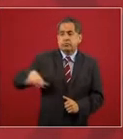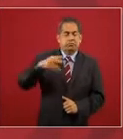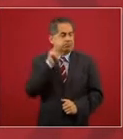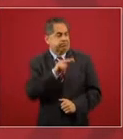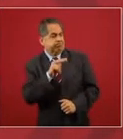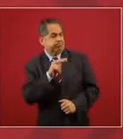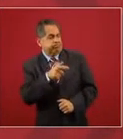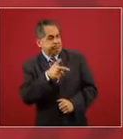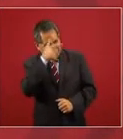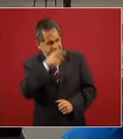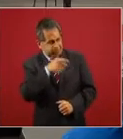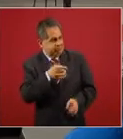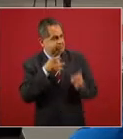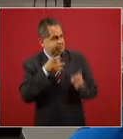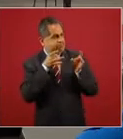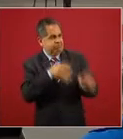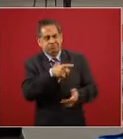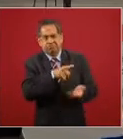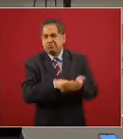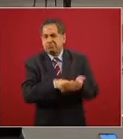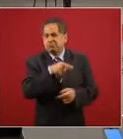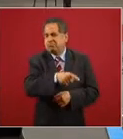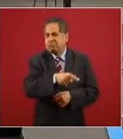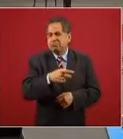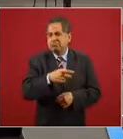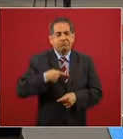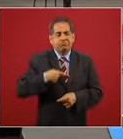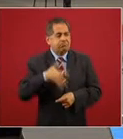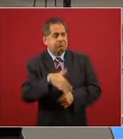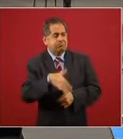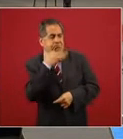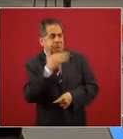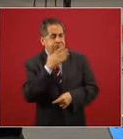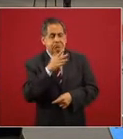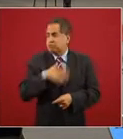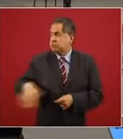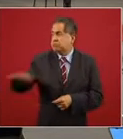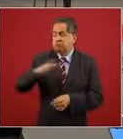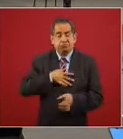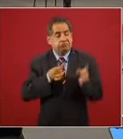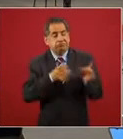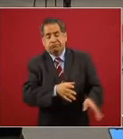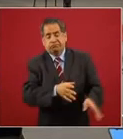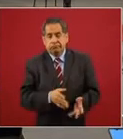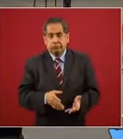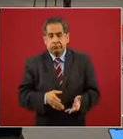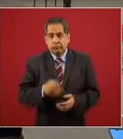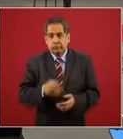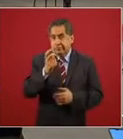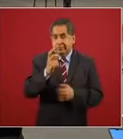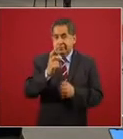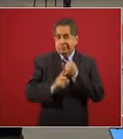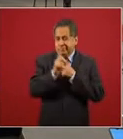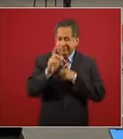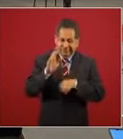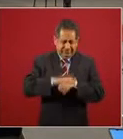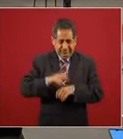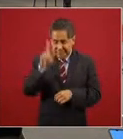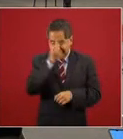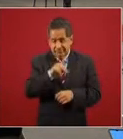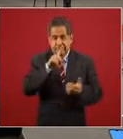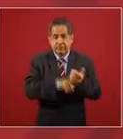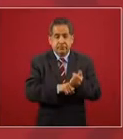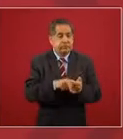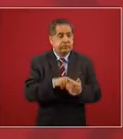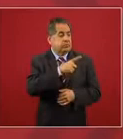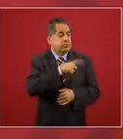los corruptos porque el peor de los males era que no